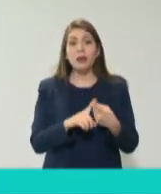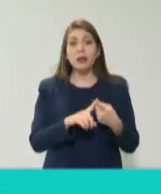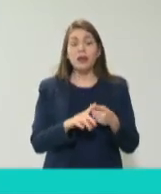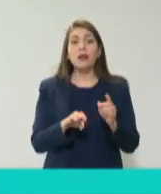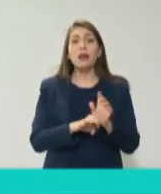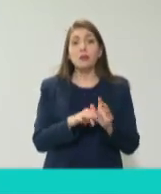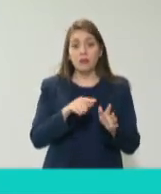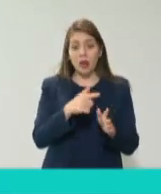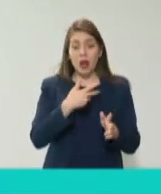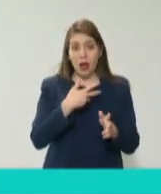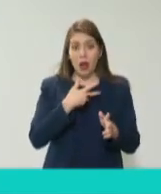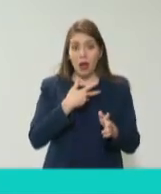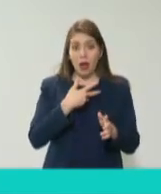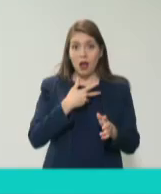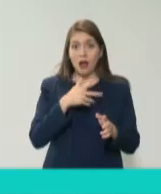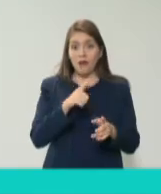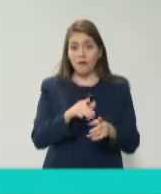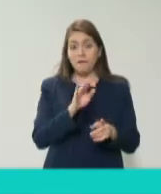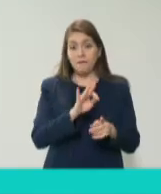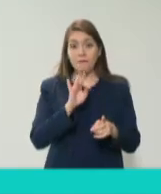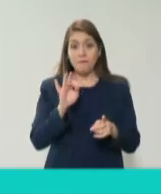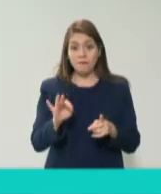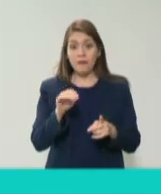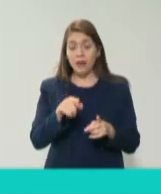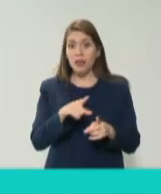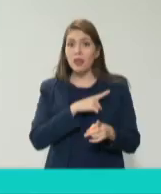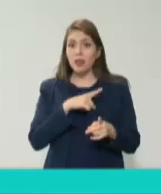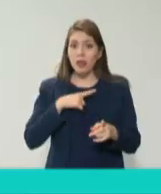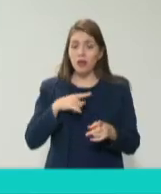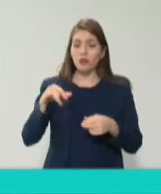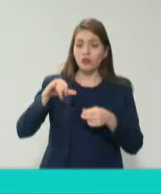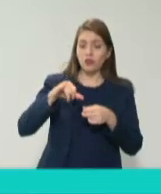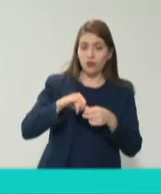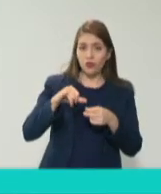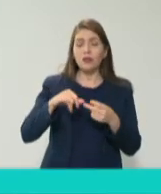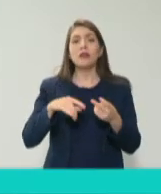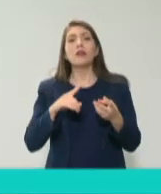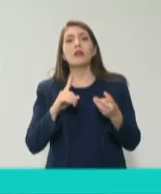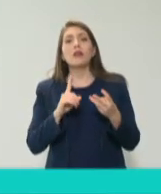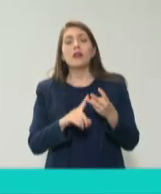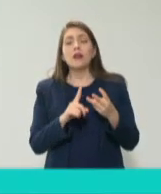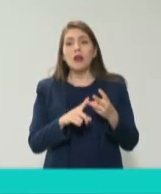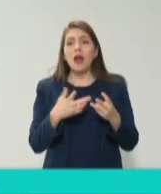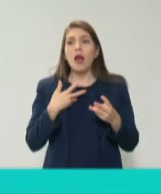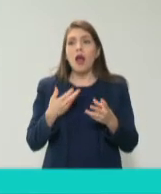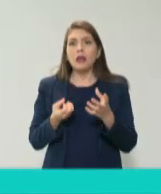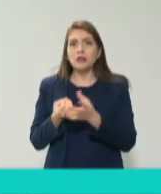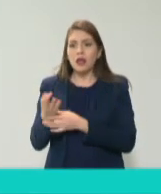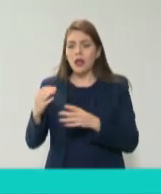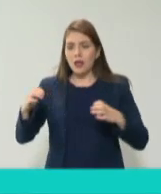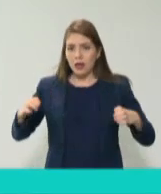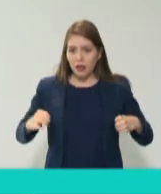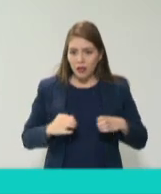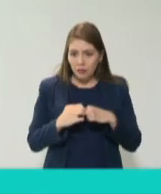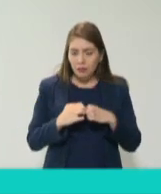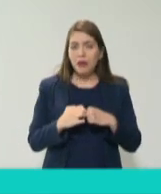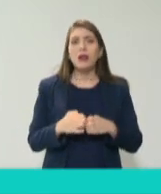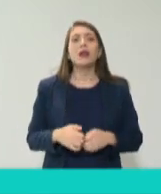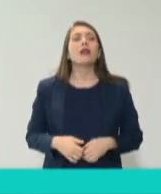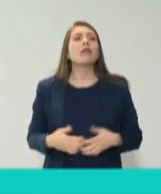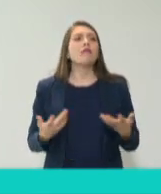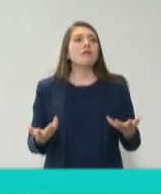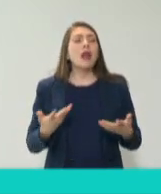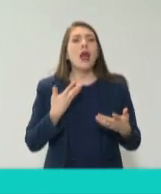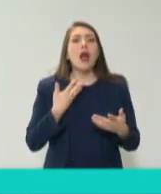no sé cómo se llame en la fecha en la que le correspondía tiene salidas de emergencia hay una gasolinería alrededor